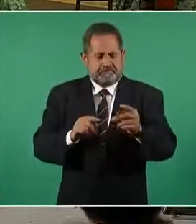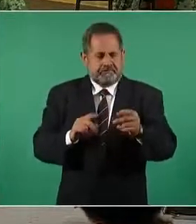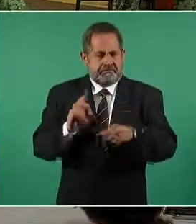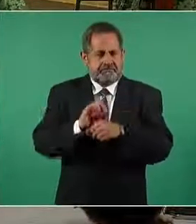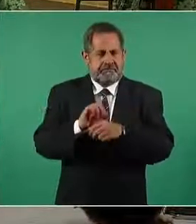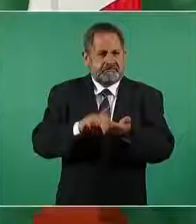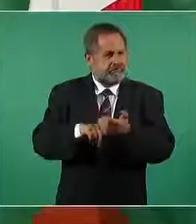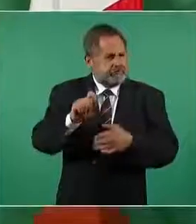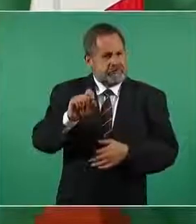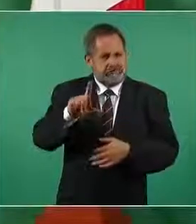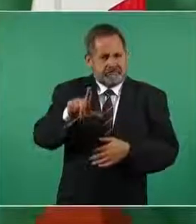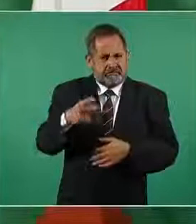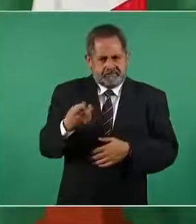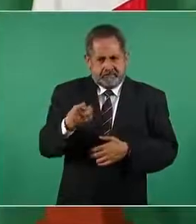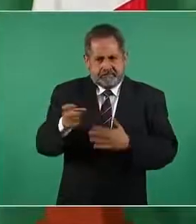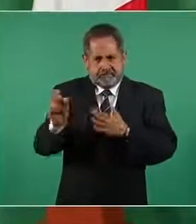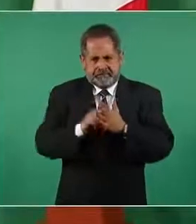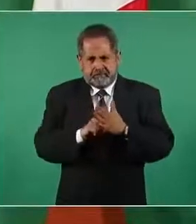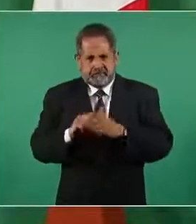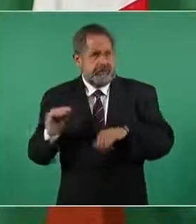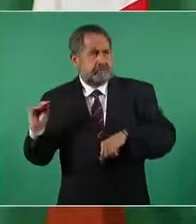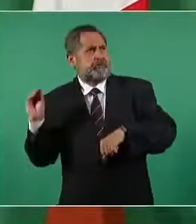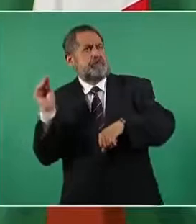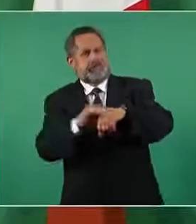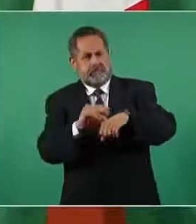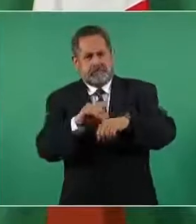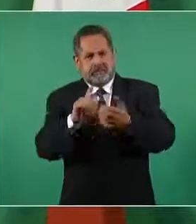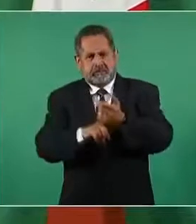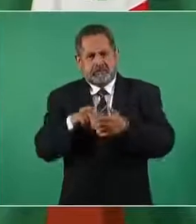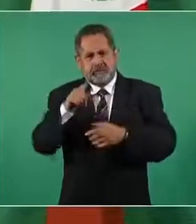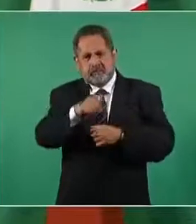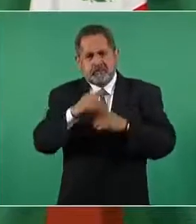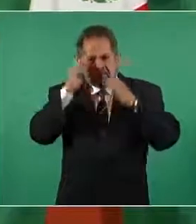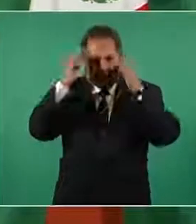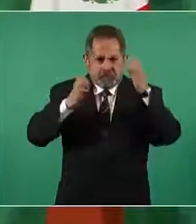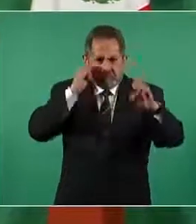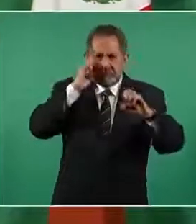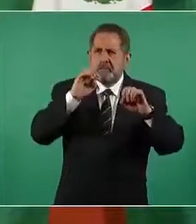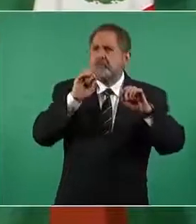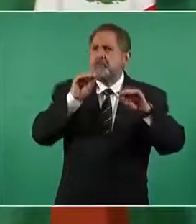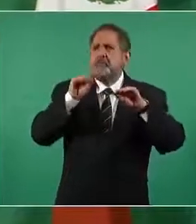27 de este mes una exposición